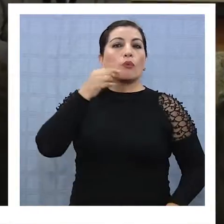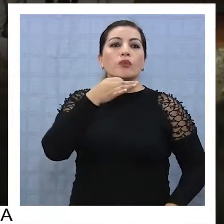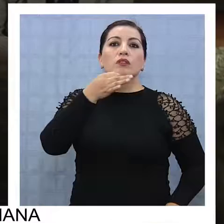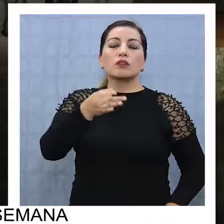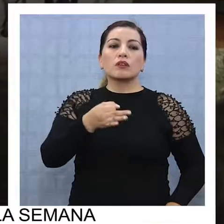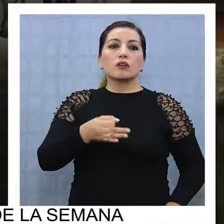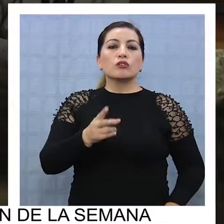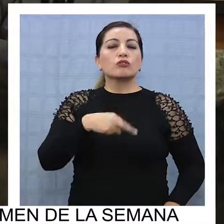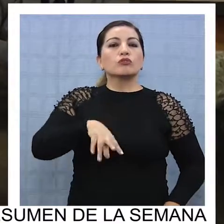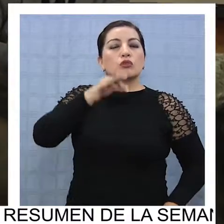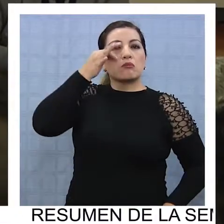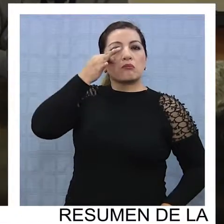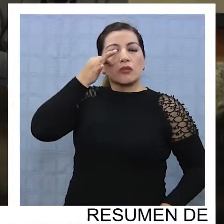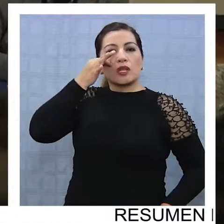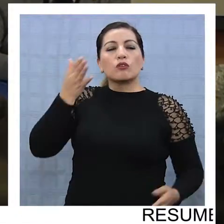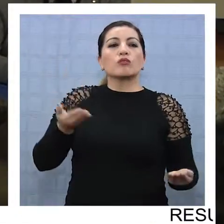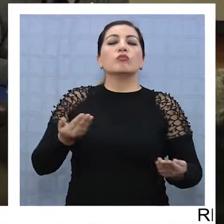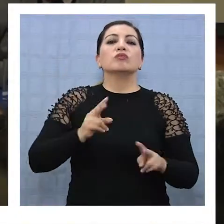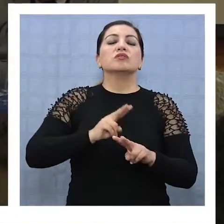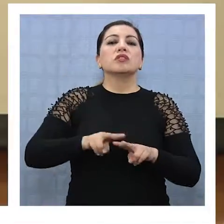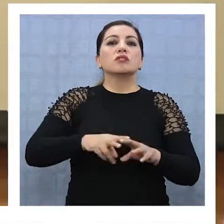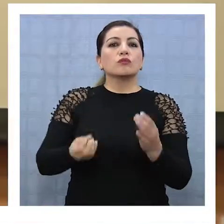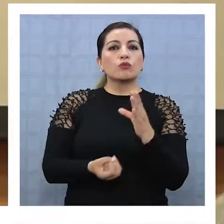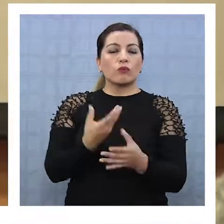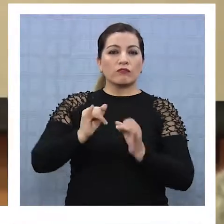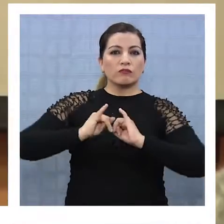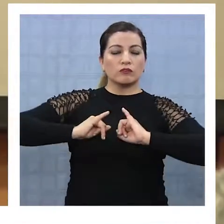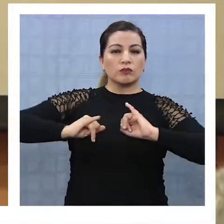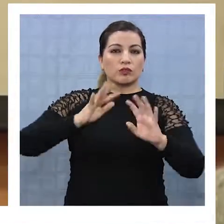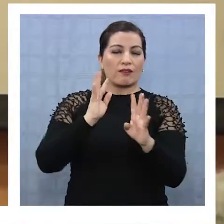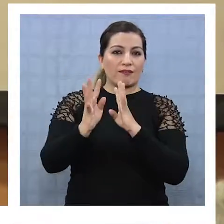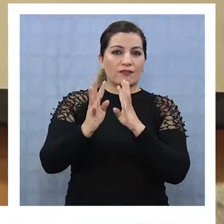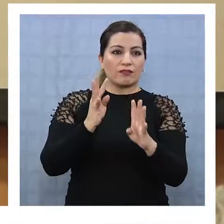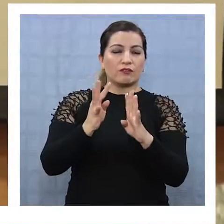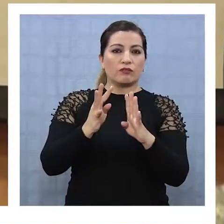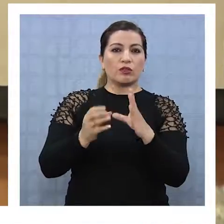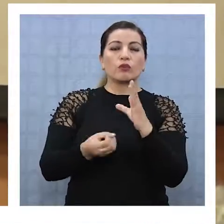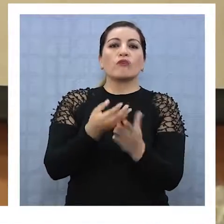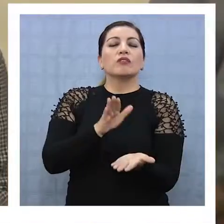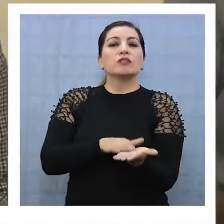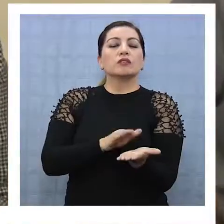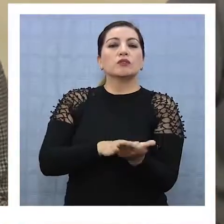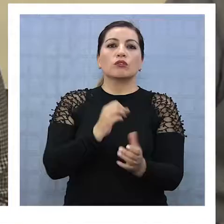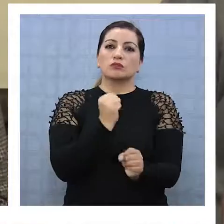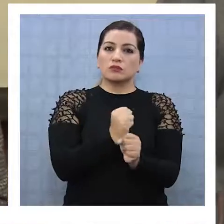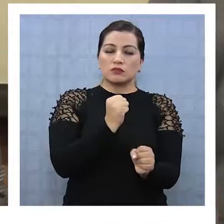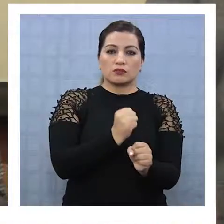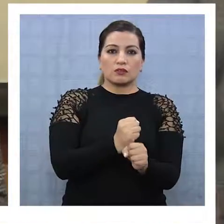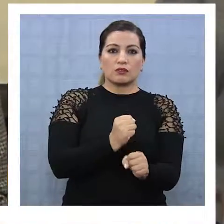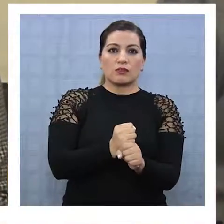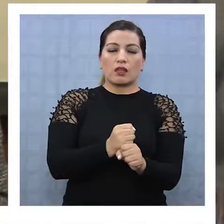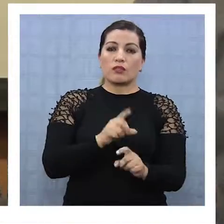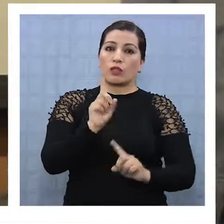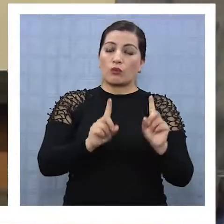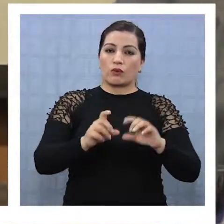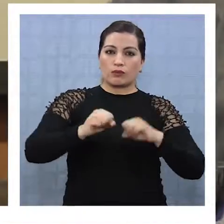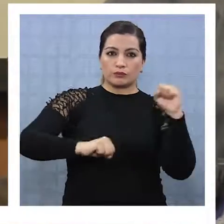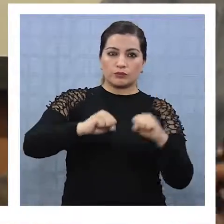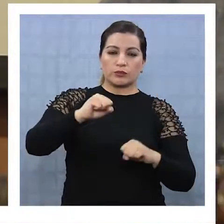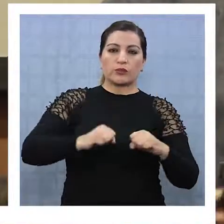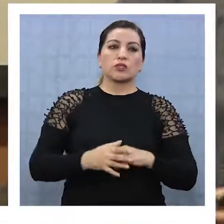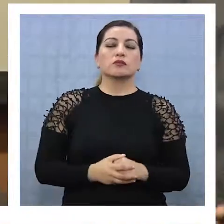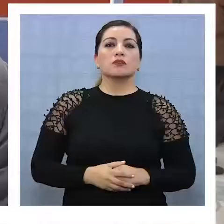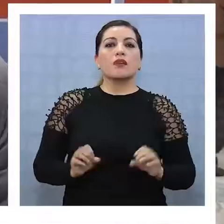directivo señala que habrá que observar cómo incide esta nueva información en la aplicación del nuevo estatuto laboral desde las